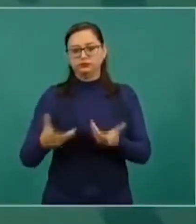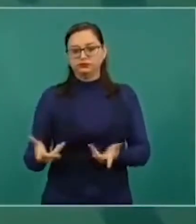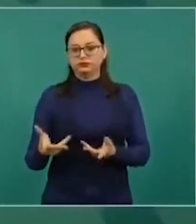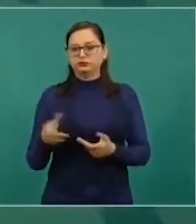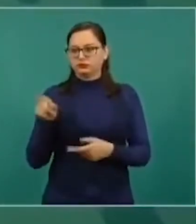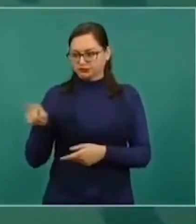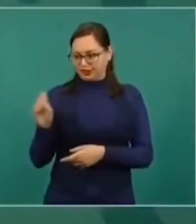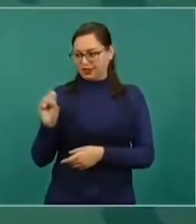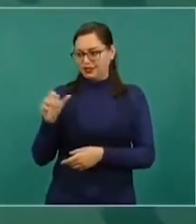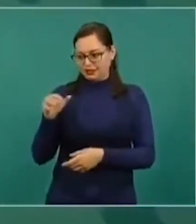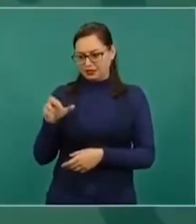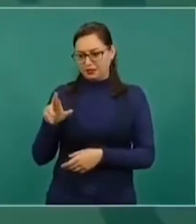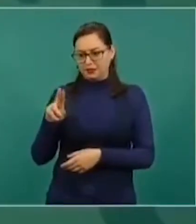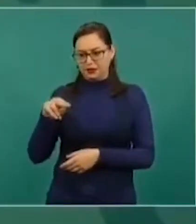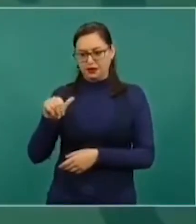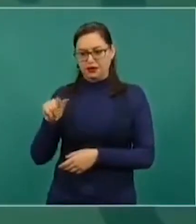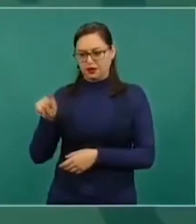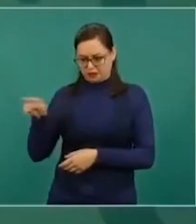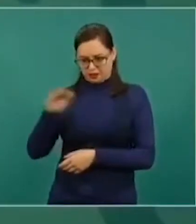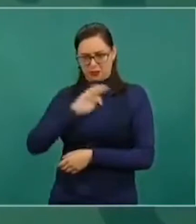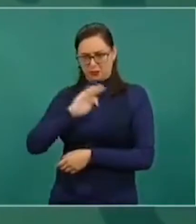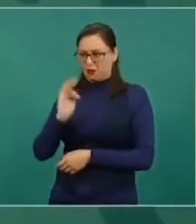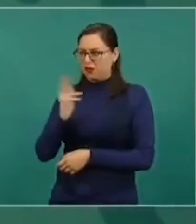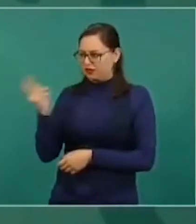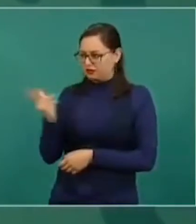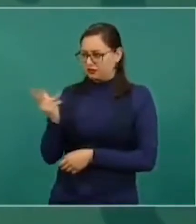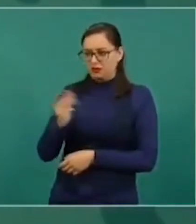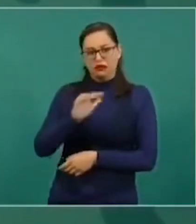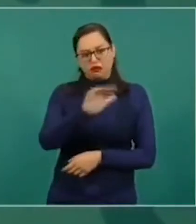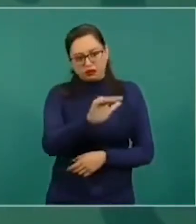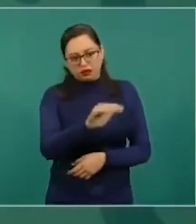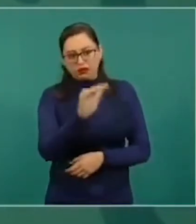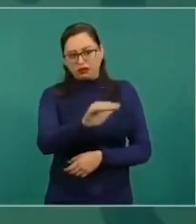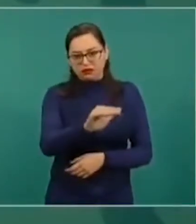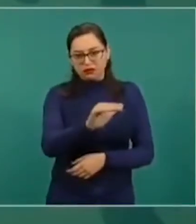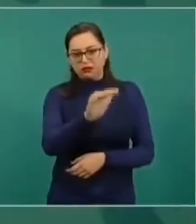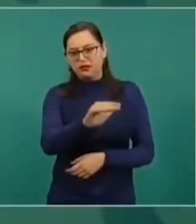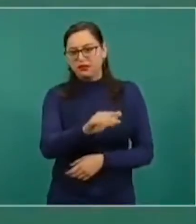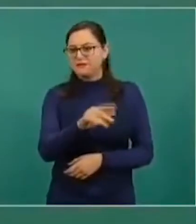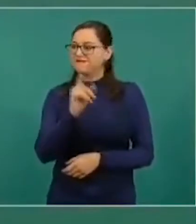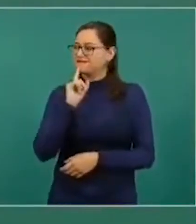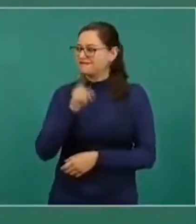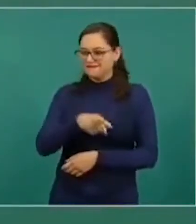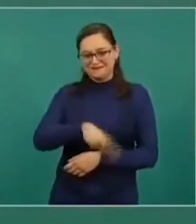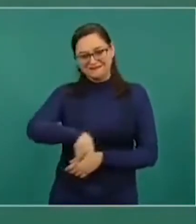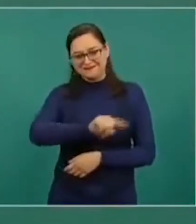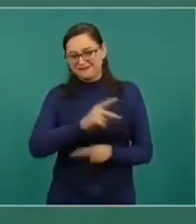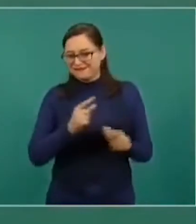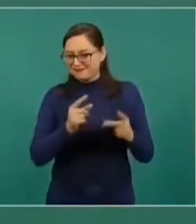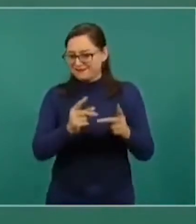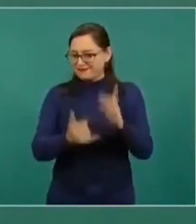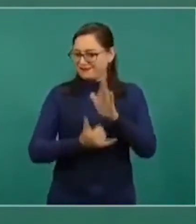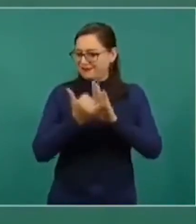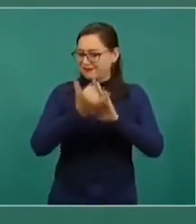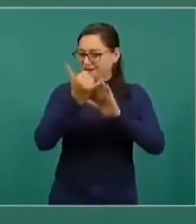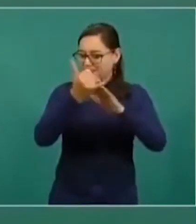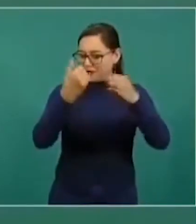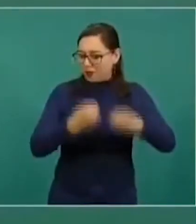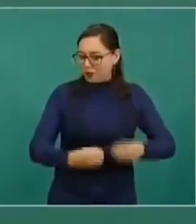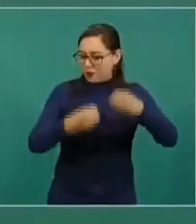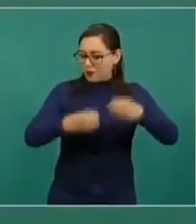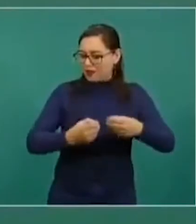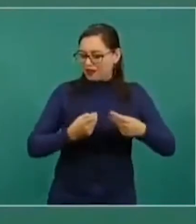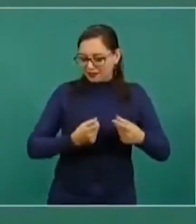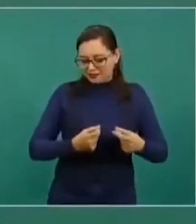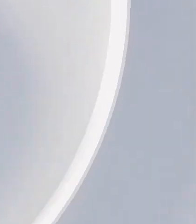dijo. En la mañanera, el mandatario mexicano agregó que le llamó la atención que Joe Biden relacionara el tema migratorio a lo humanitario, pero también